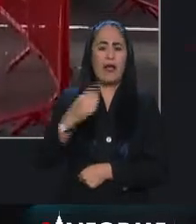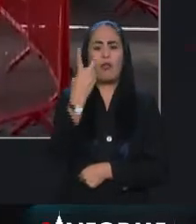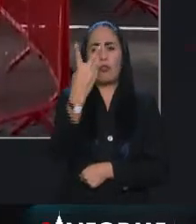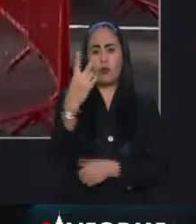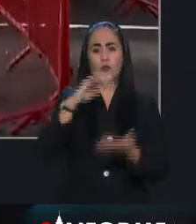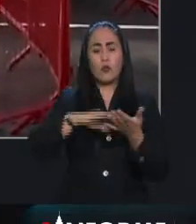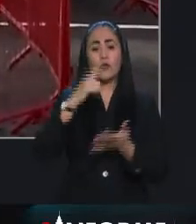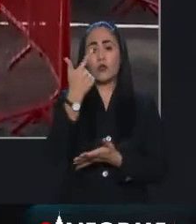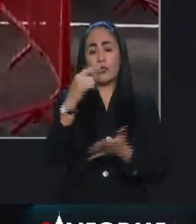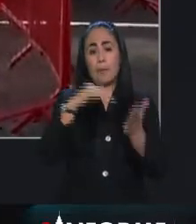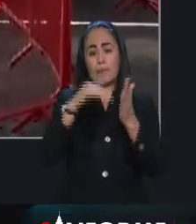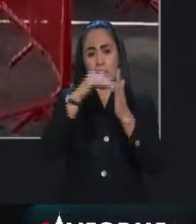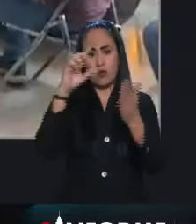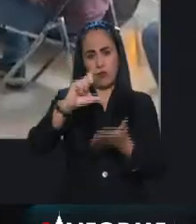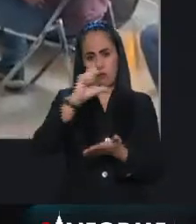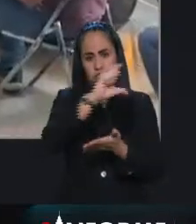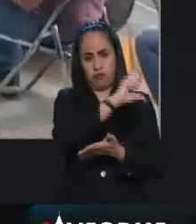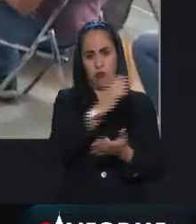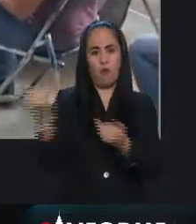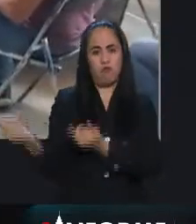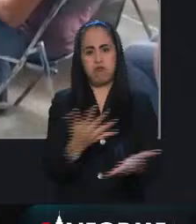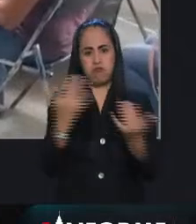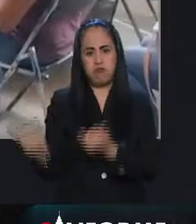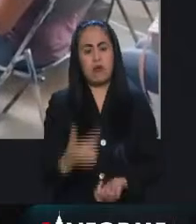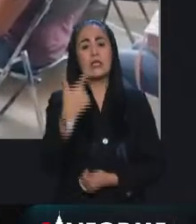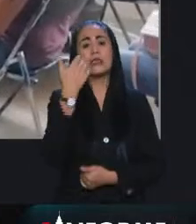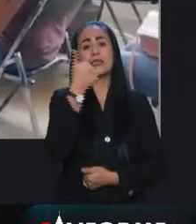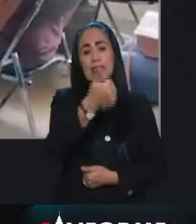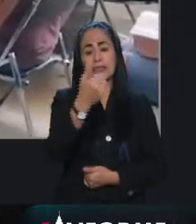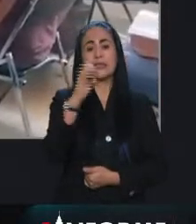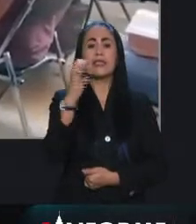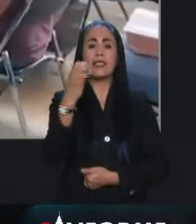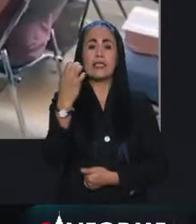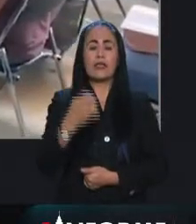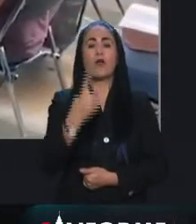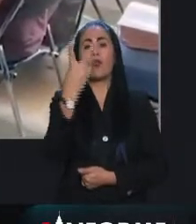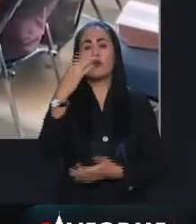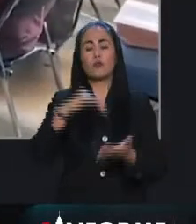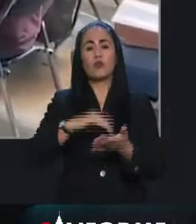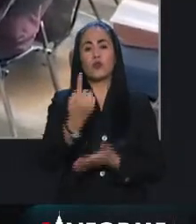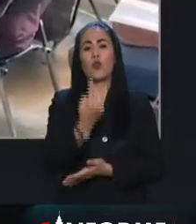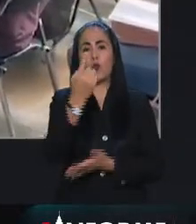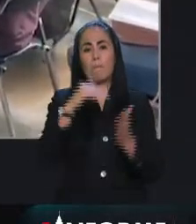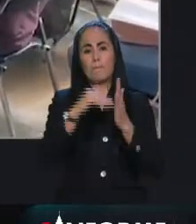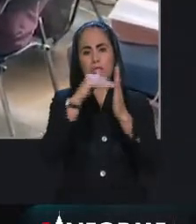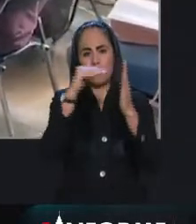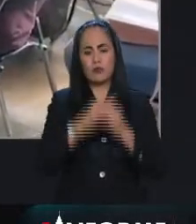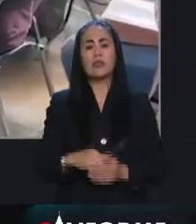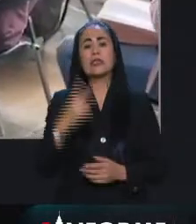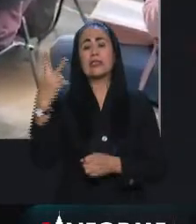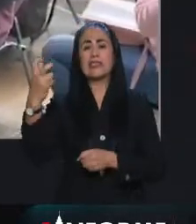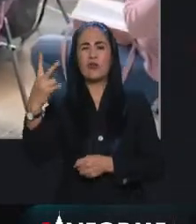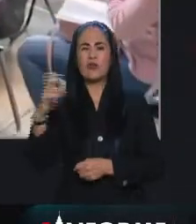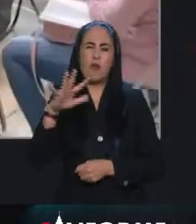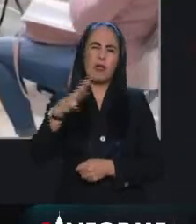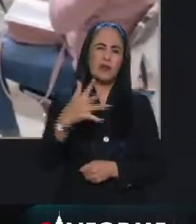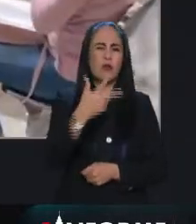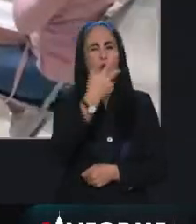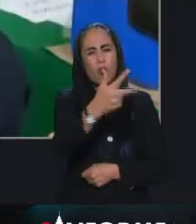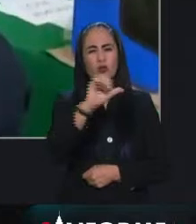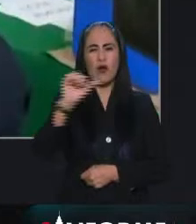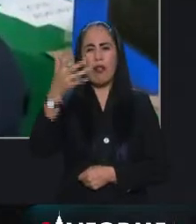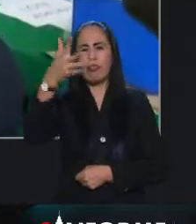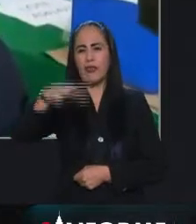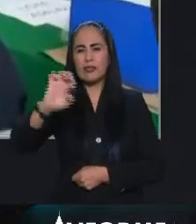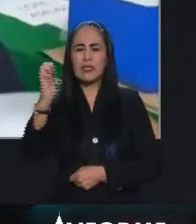dosis en dos embarques. Uno previsto para el 6 de enero con 1.2 millones de dosis y el segundo llegará entre el 8 y el 10 de